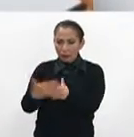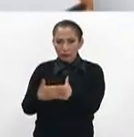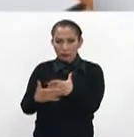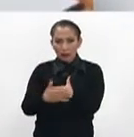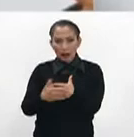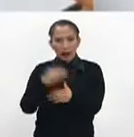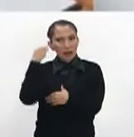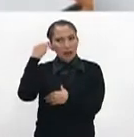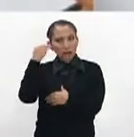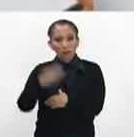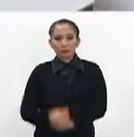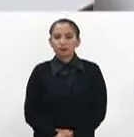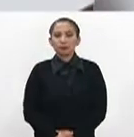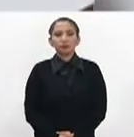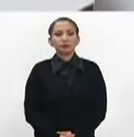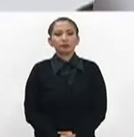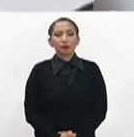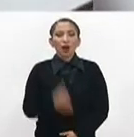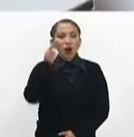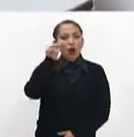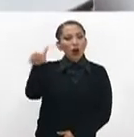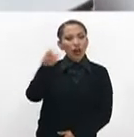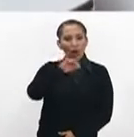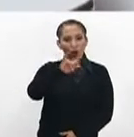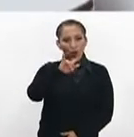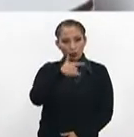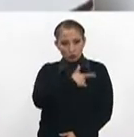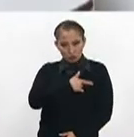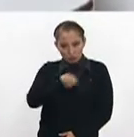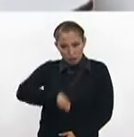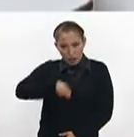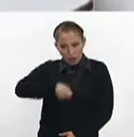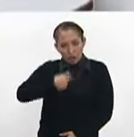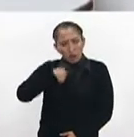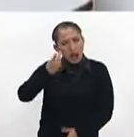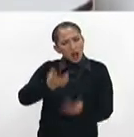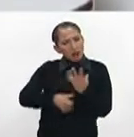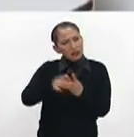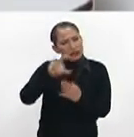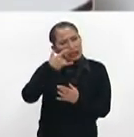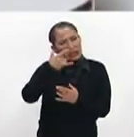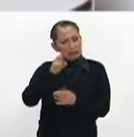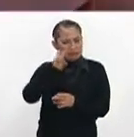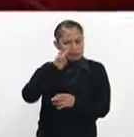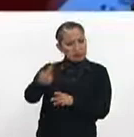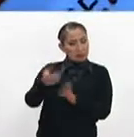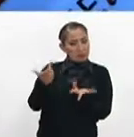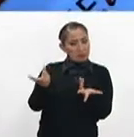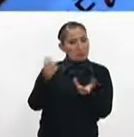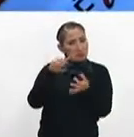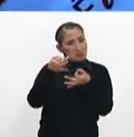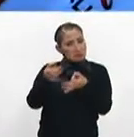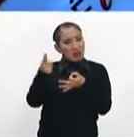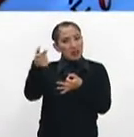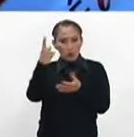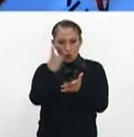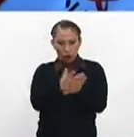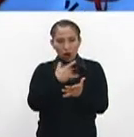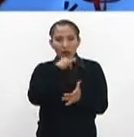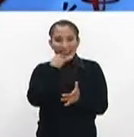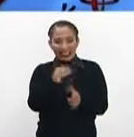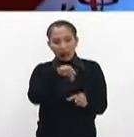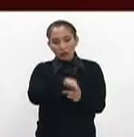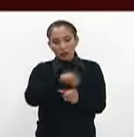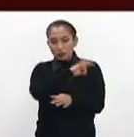11 de marzo próximo. ¿Qué tal, Julio? Me da mucho gusto saludarte. Algo que me llama la atención no solo es esta elección en